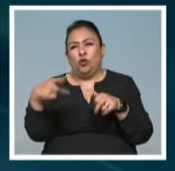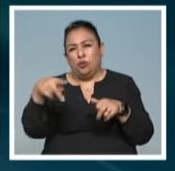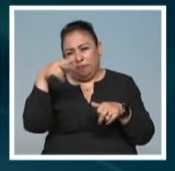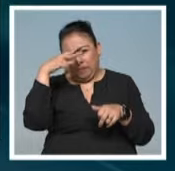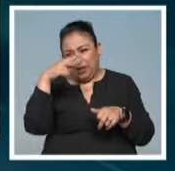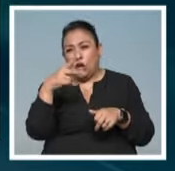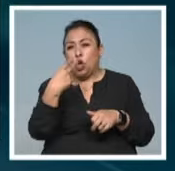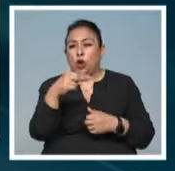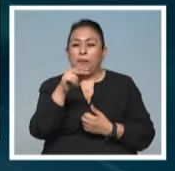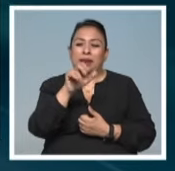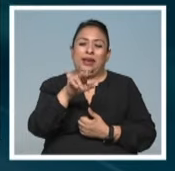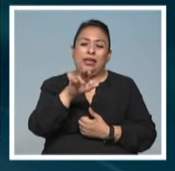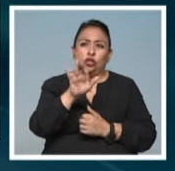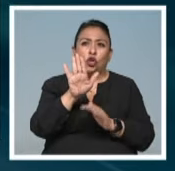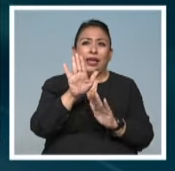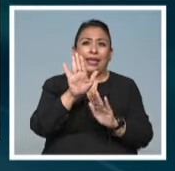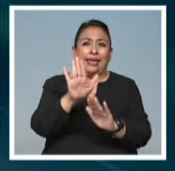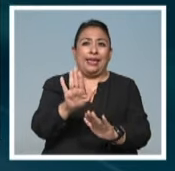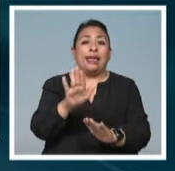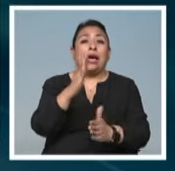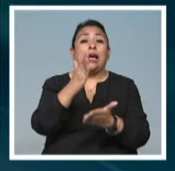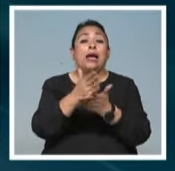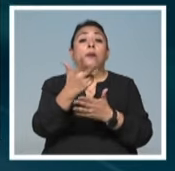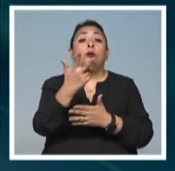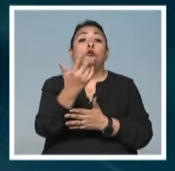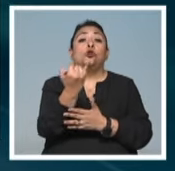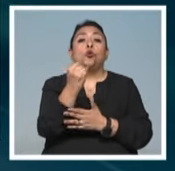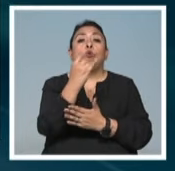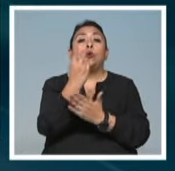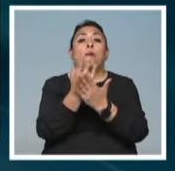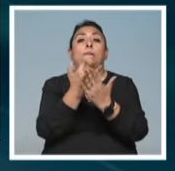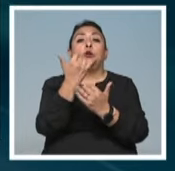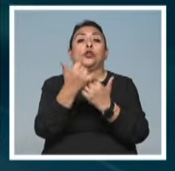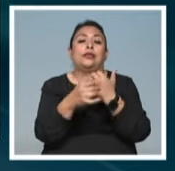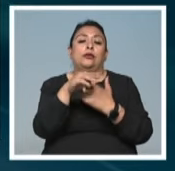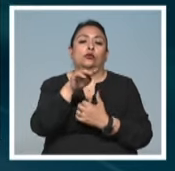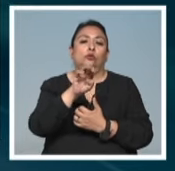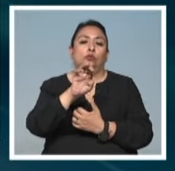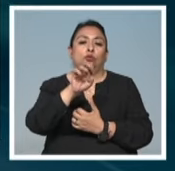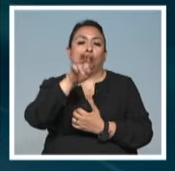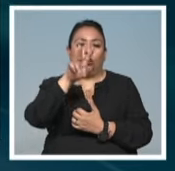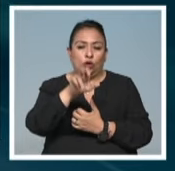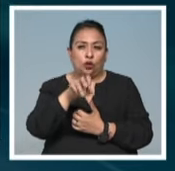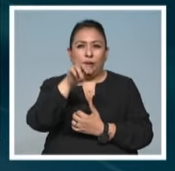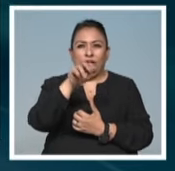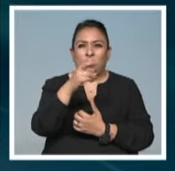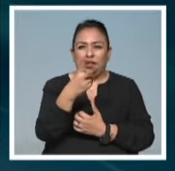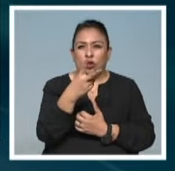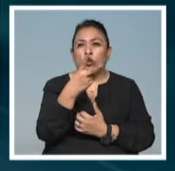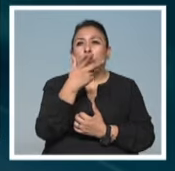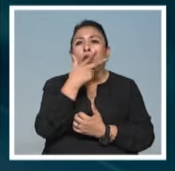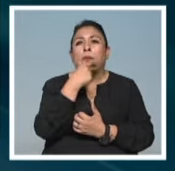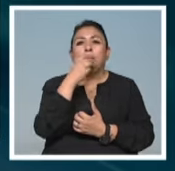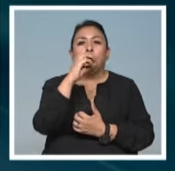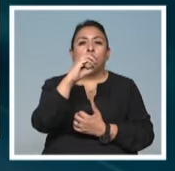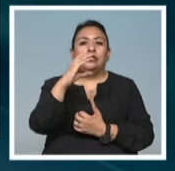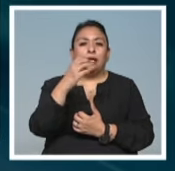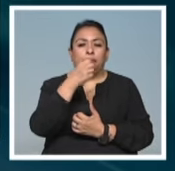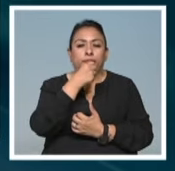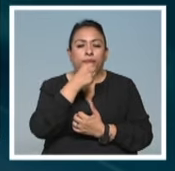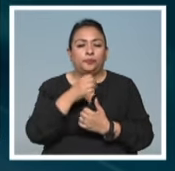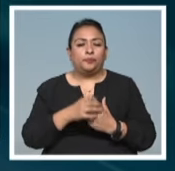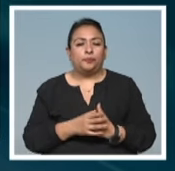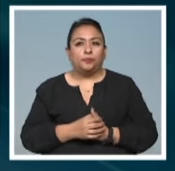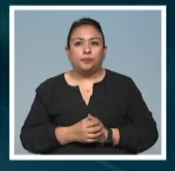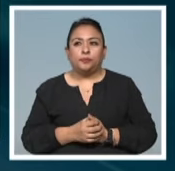Néstor Jiménez permanecerá hasta el 8 de junio en Proyectos Monclova. Noticias 22, Oscar Cortés.